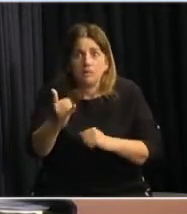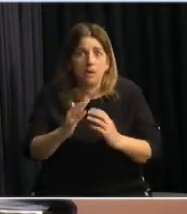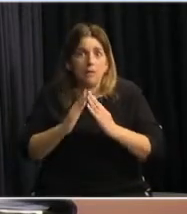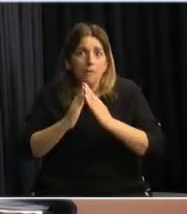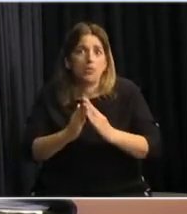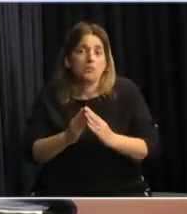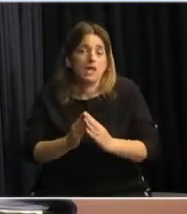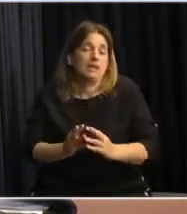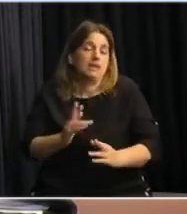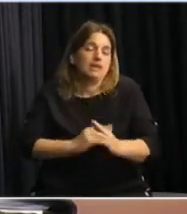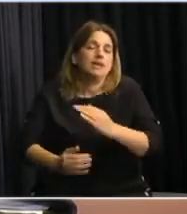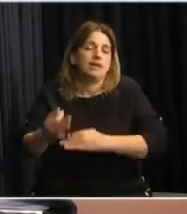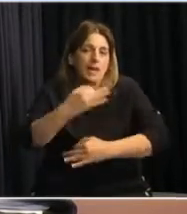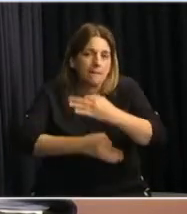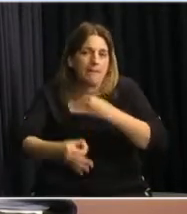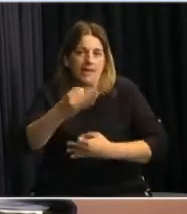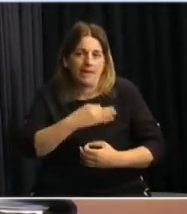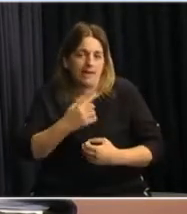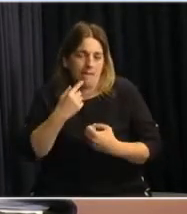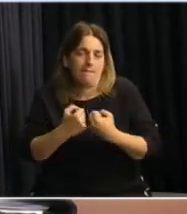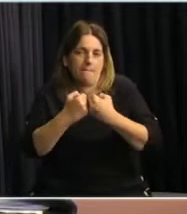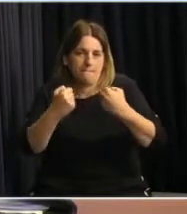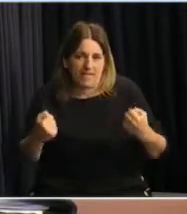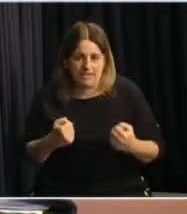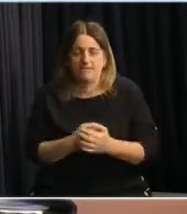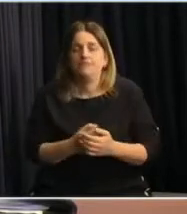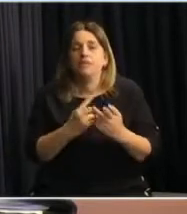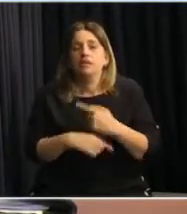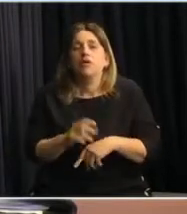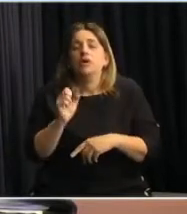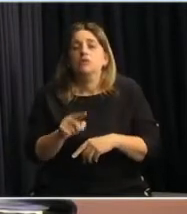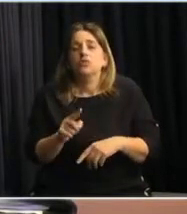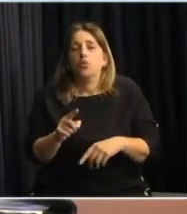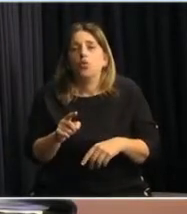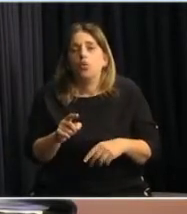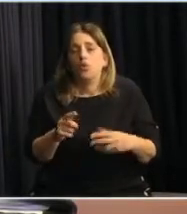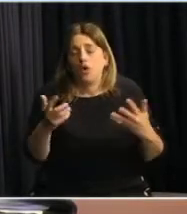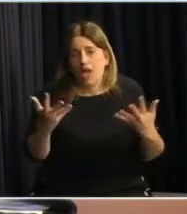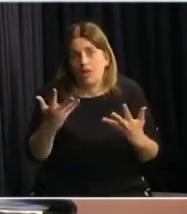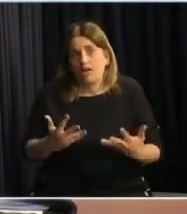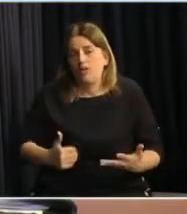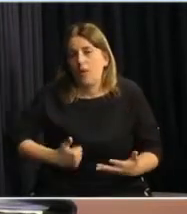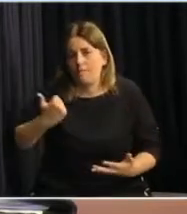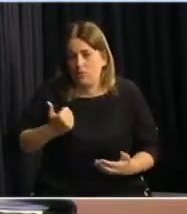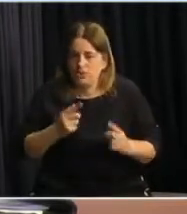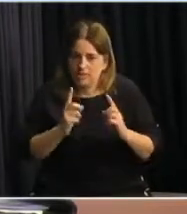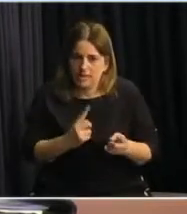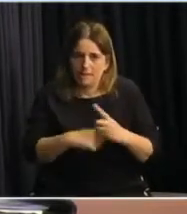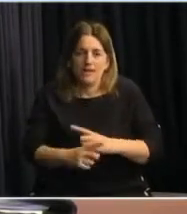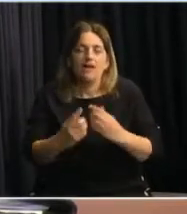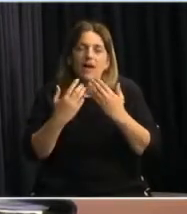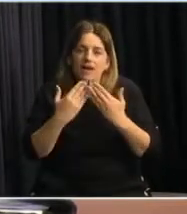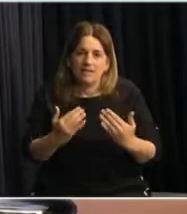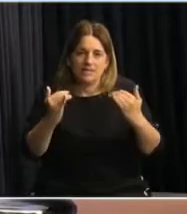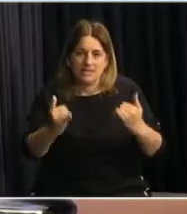recibir el asesoramiento correspondiente. En este marco, quiero también aprovechar y agradecer,